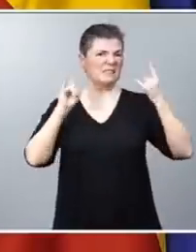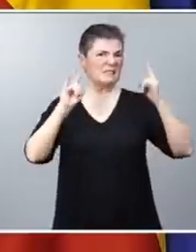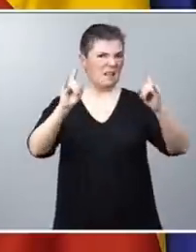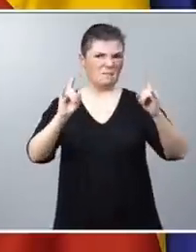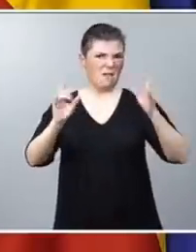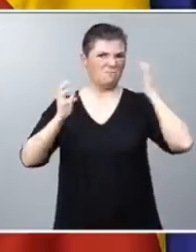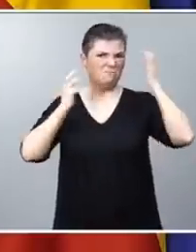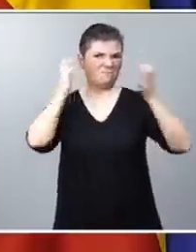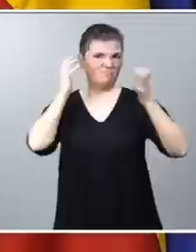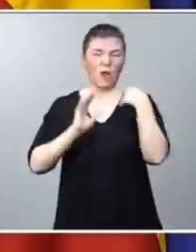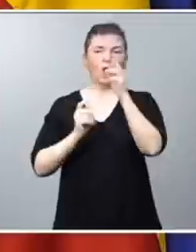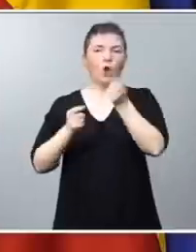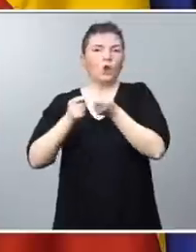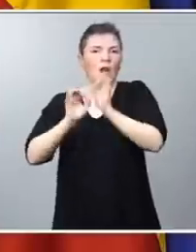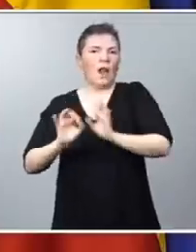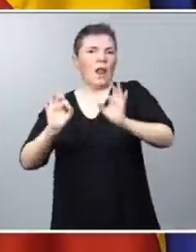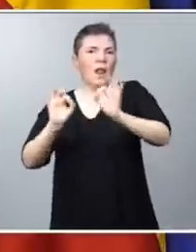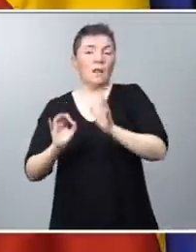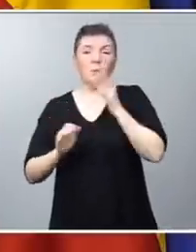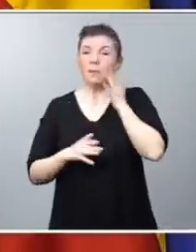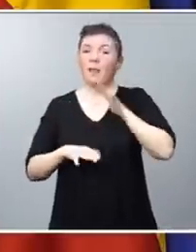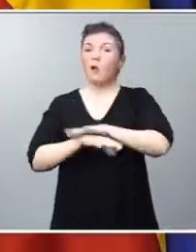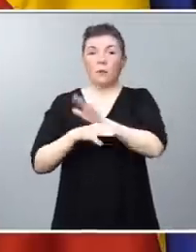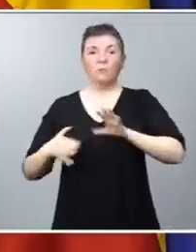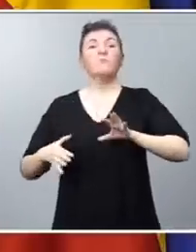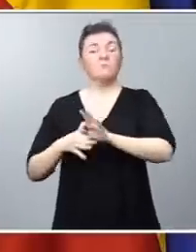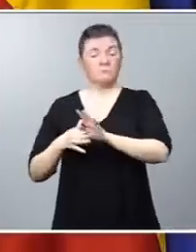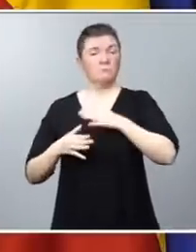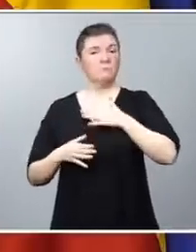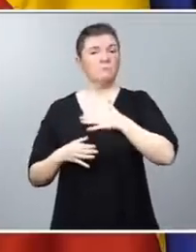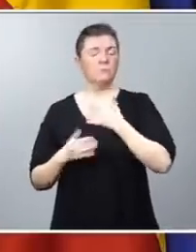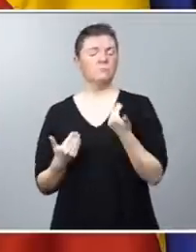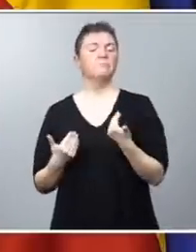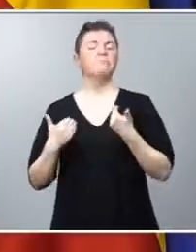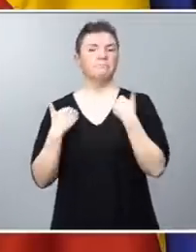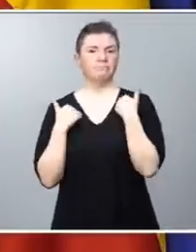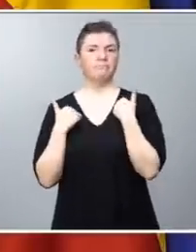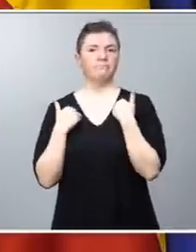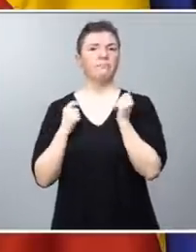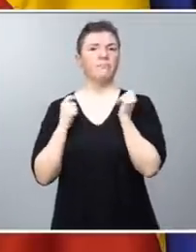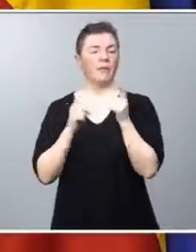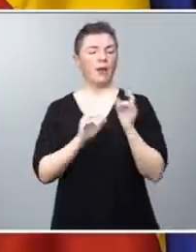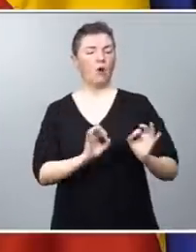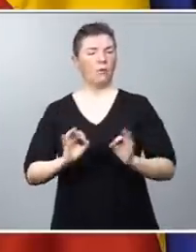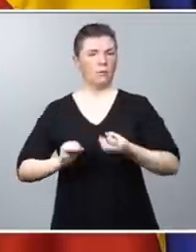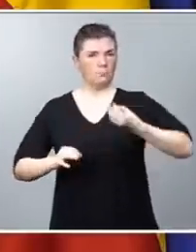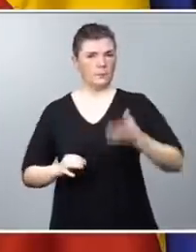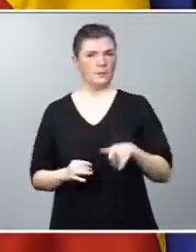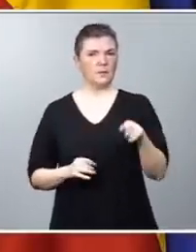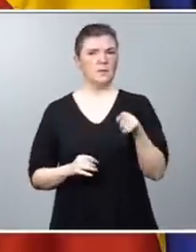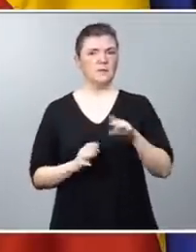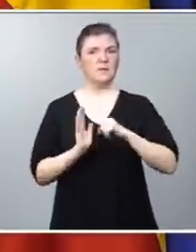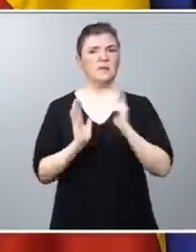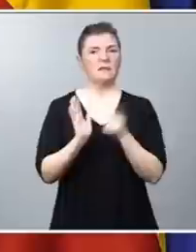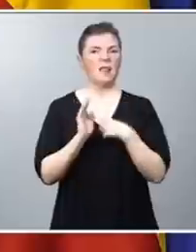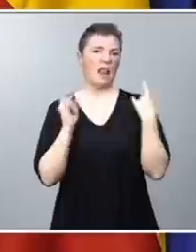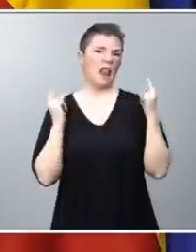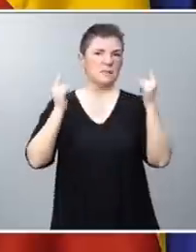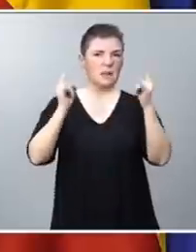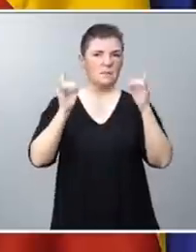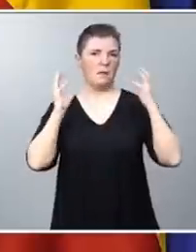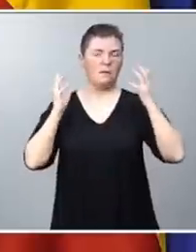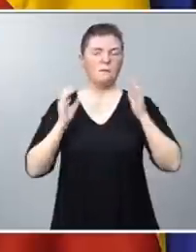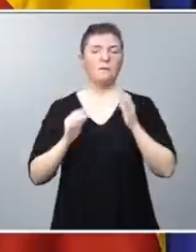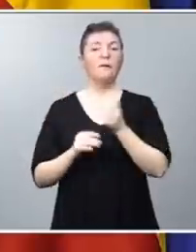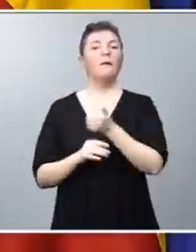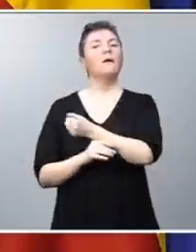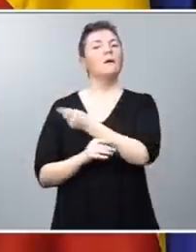regulación. Creo que el Gobierno de coalición tenía la responsabilidad de poner orden en esa ley de la selva. Para muchos ha sido,